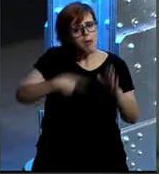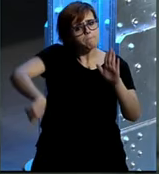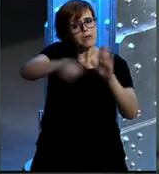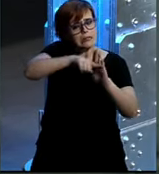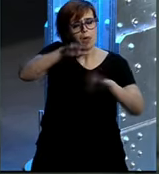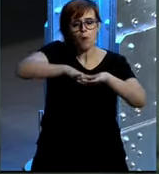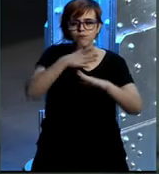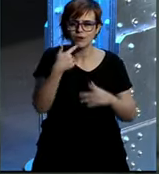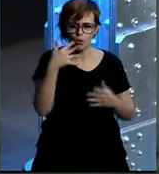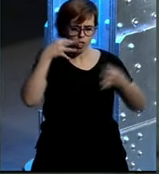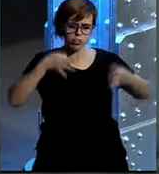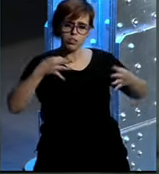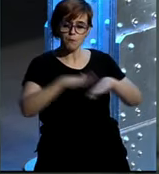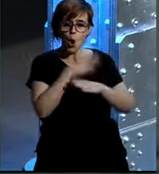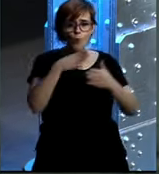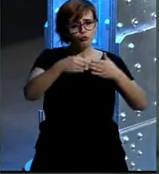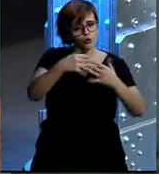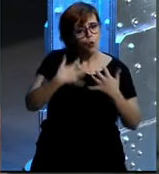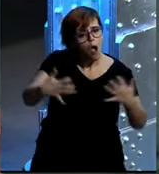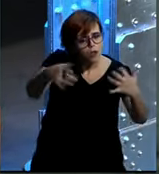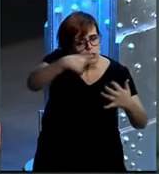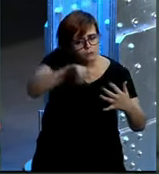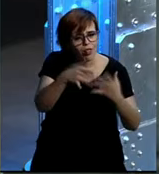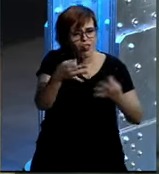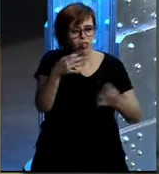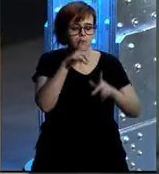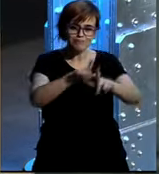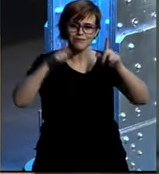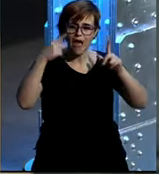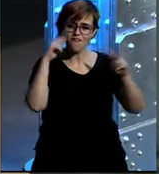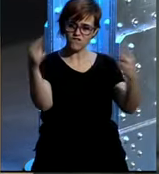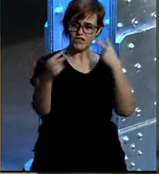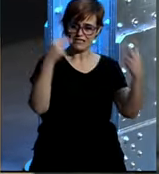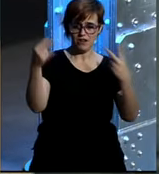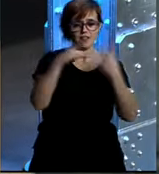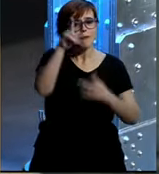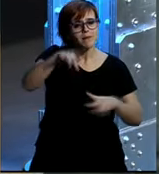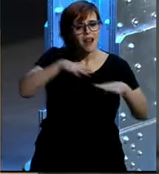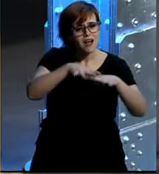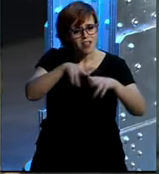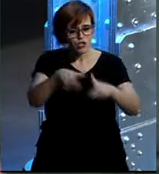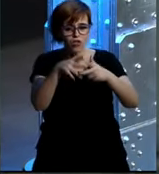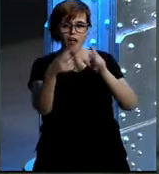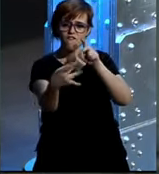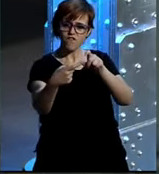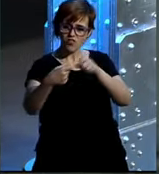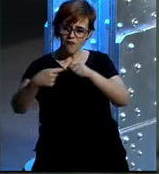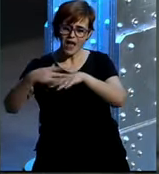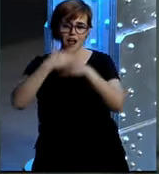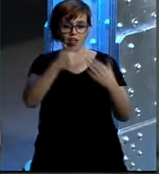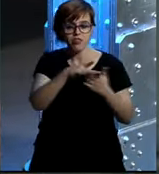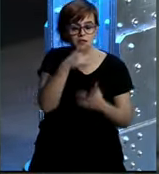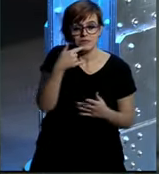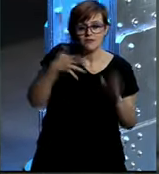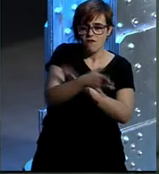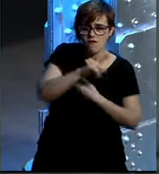más cerca de nuestros stakeholders que os comentaba antes, porque ahí a través de las redes sociales teníamos un feedback de lo que estaba pasando 24 horas